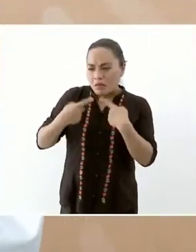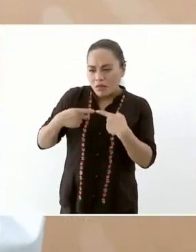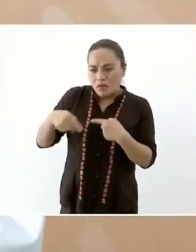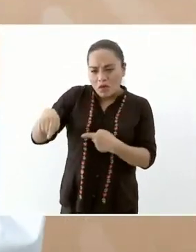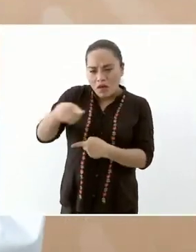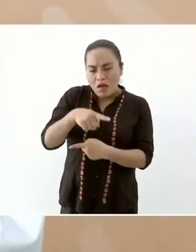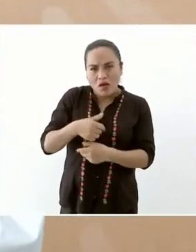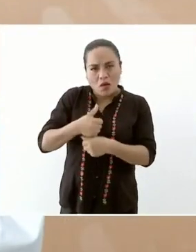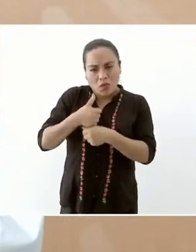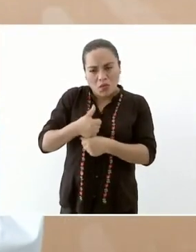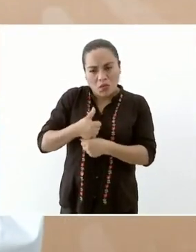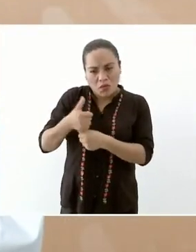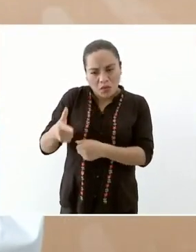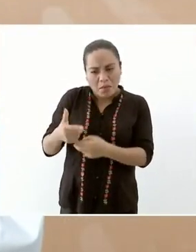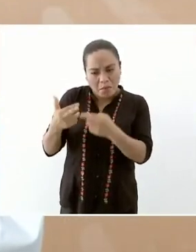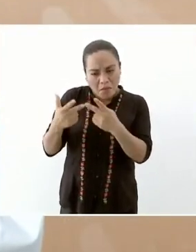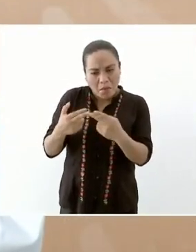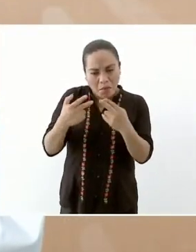la gente